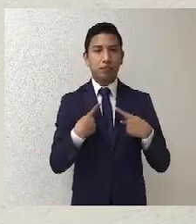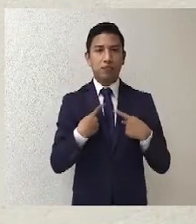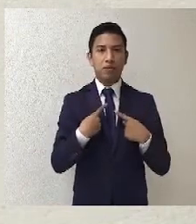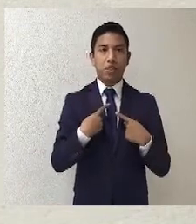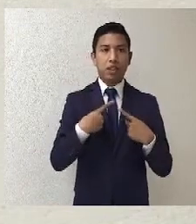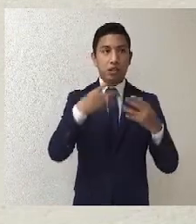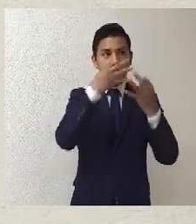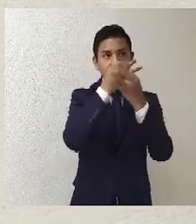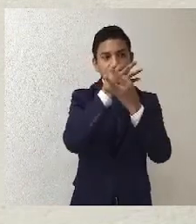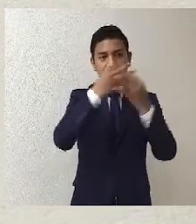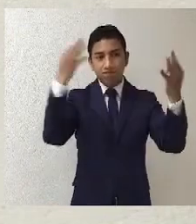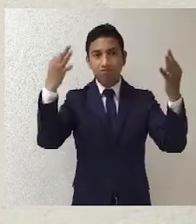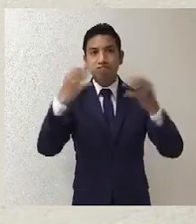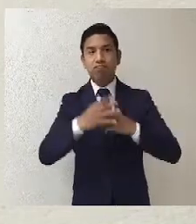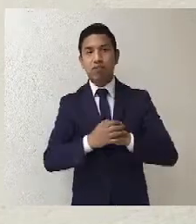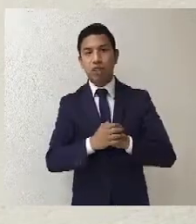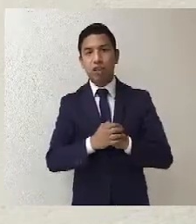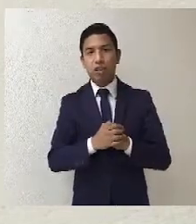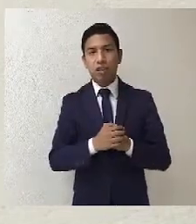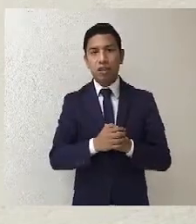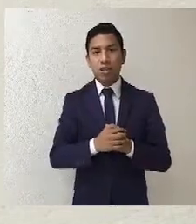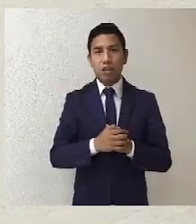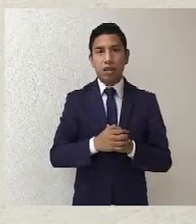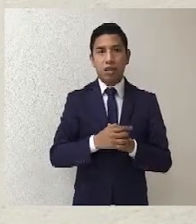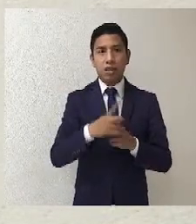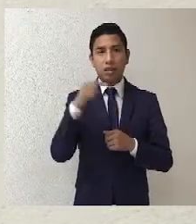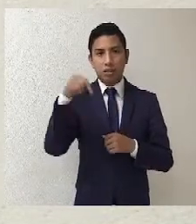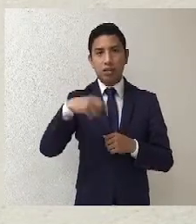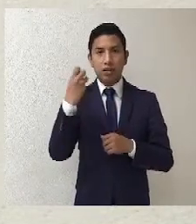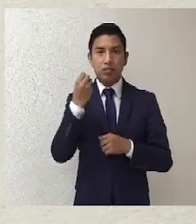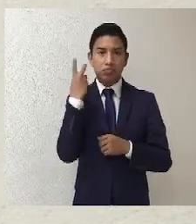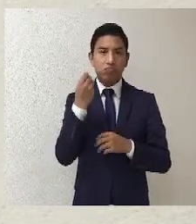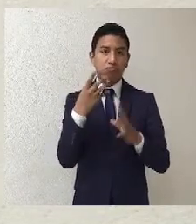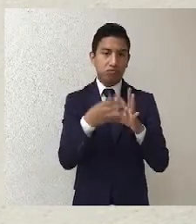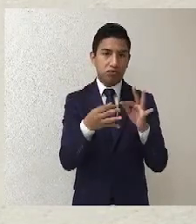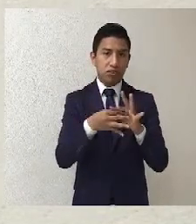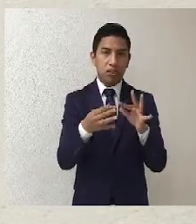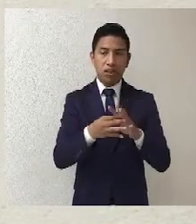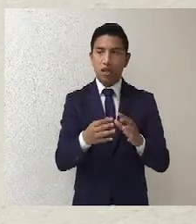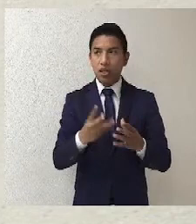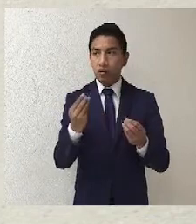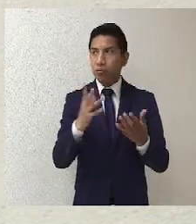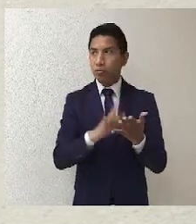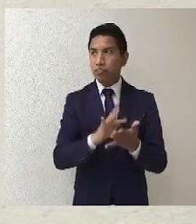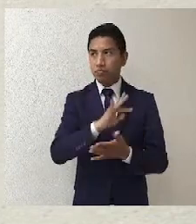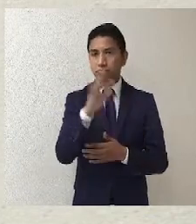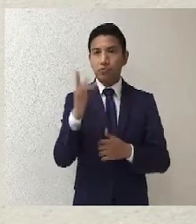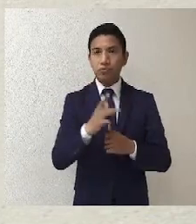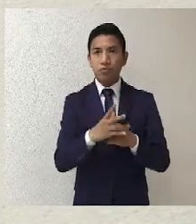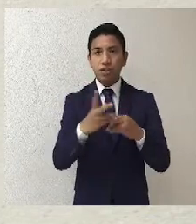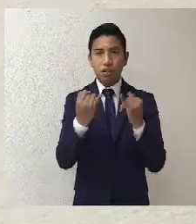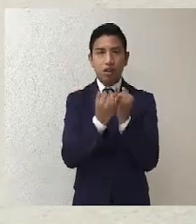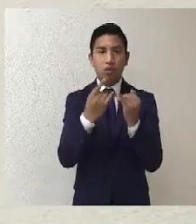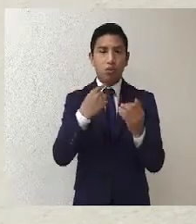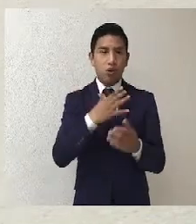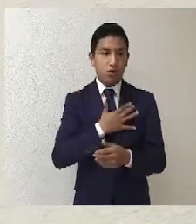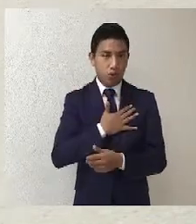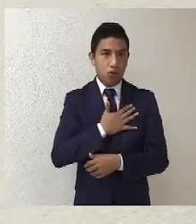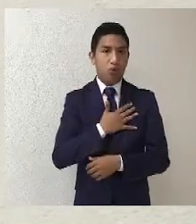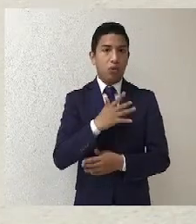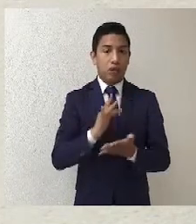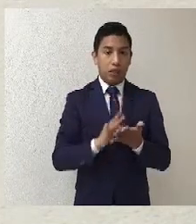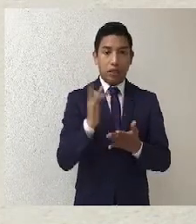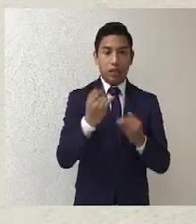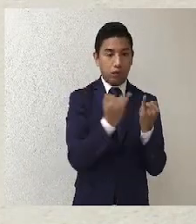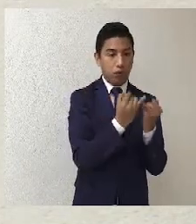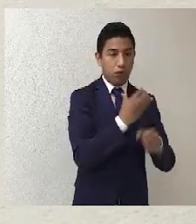salga y venga a las aulas y se puedan discutir estas sentencias, pues muy agradecidos a nombre mío y de mis compañeros que nos hayan